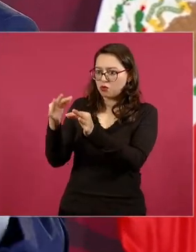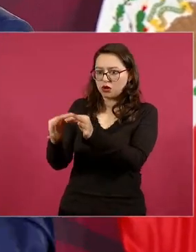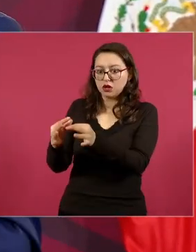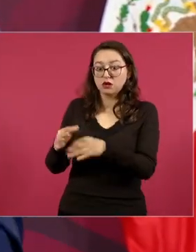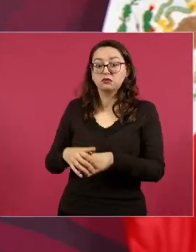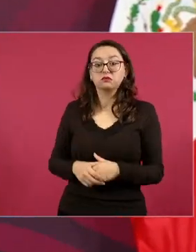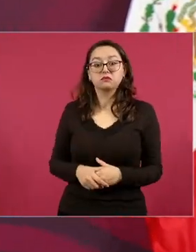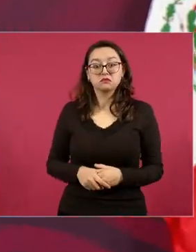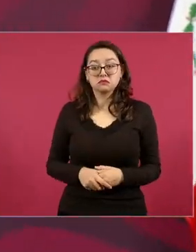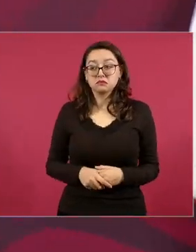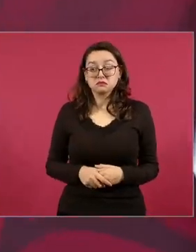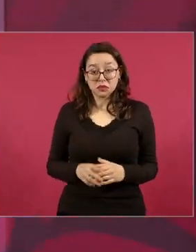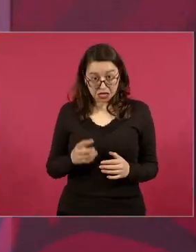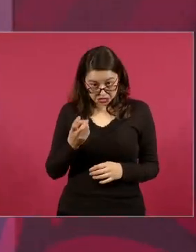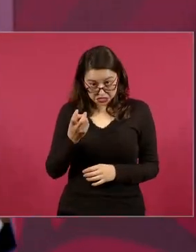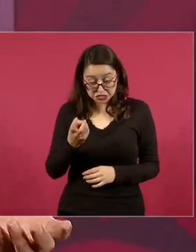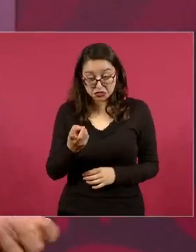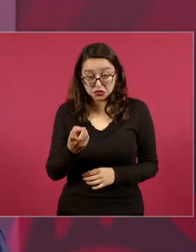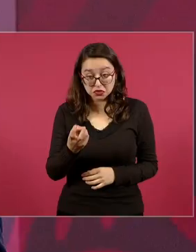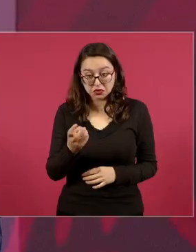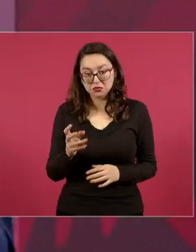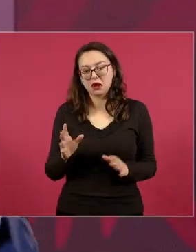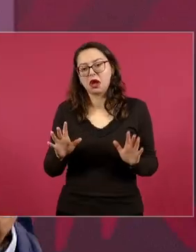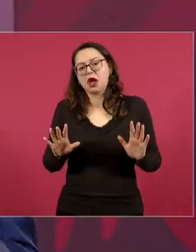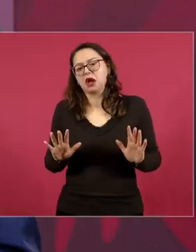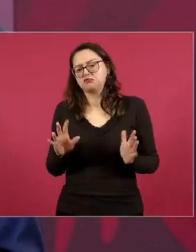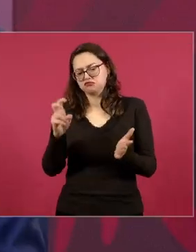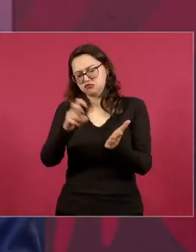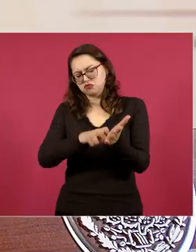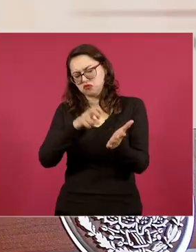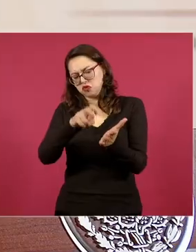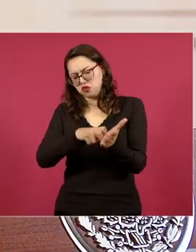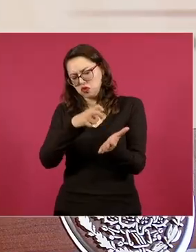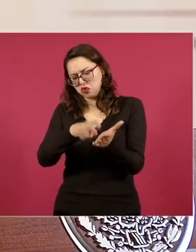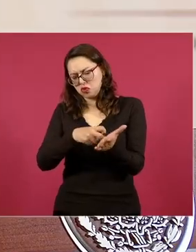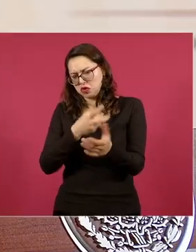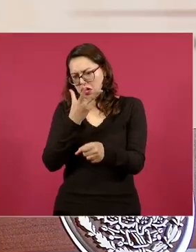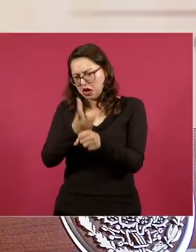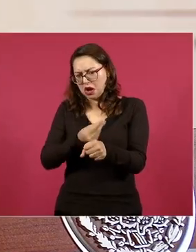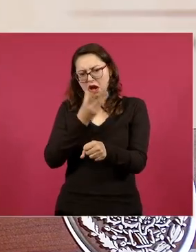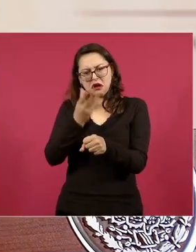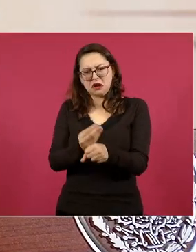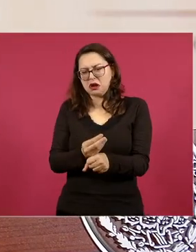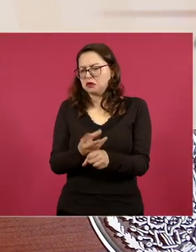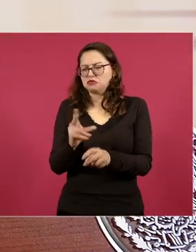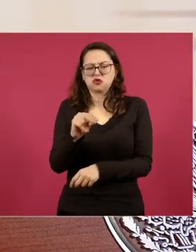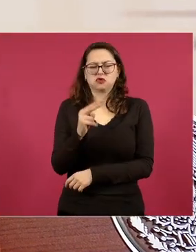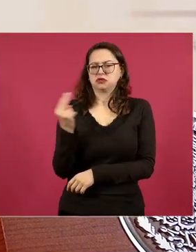fundarlo y decir no hace falta ninguna reforma está muy bien